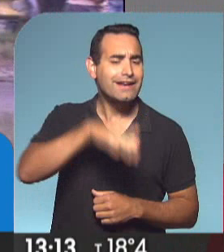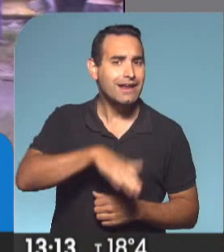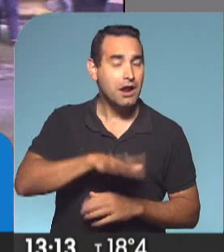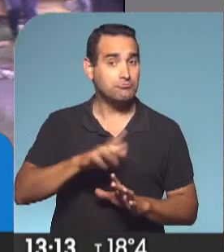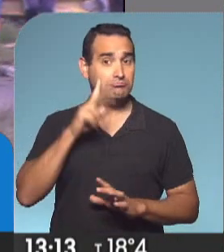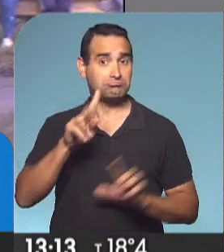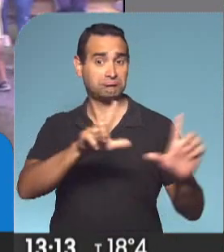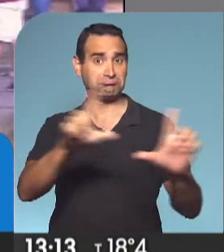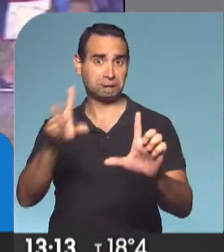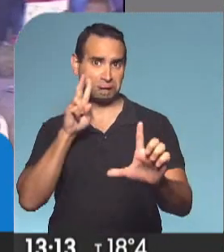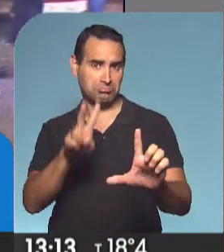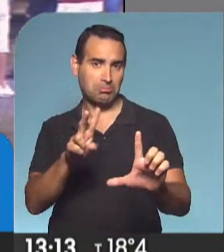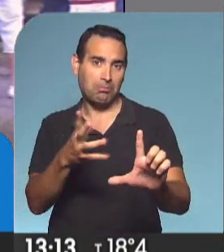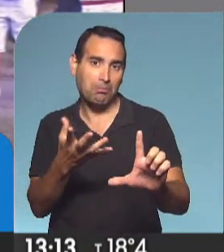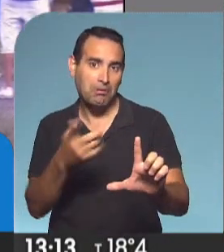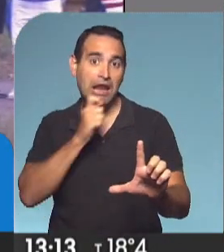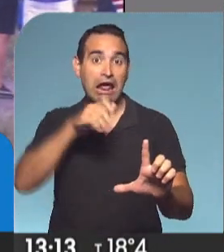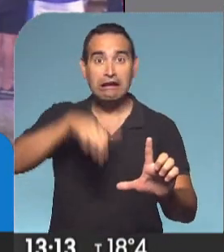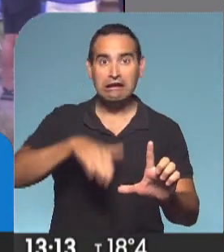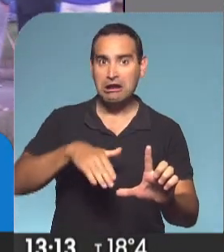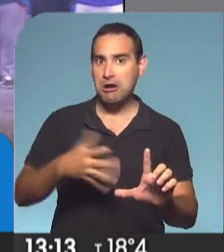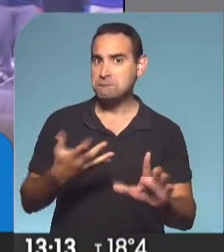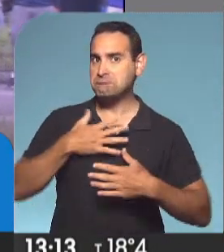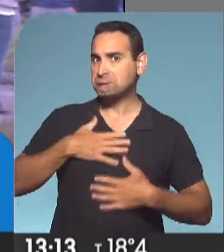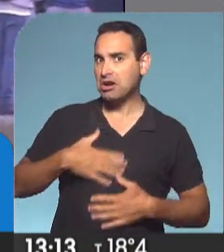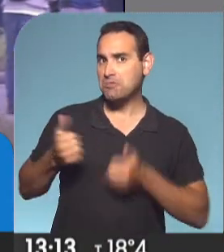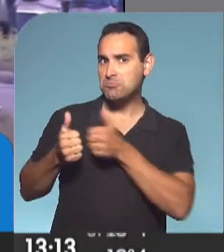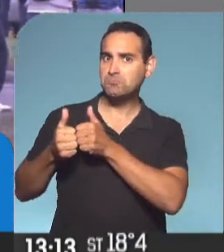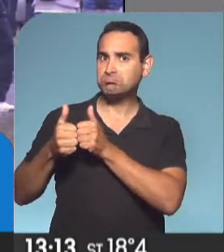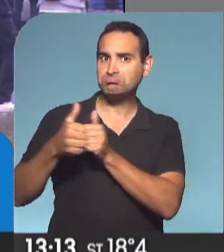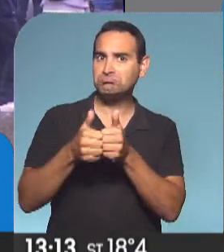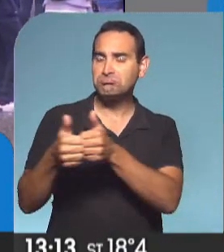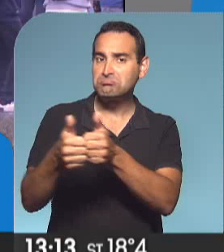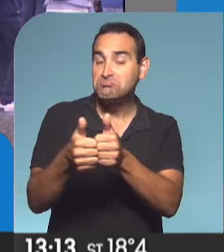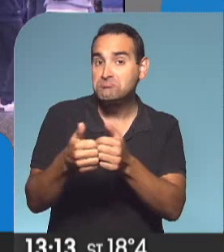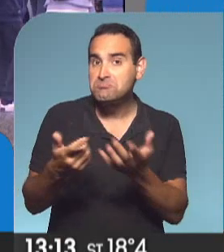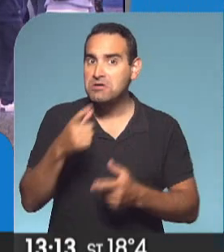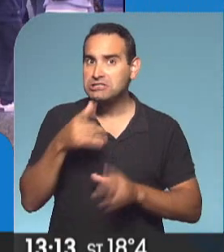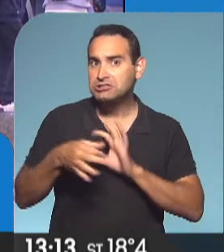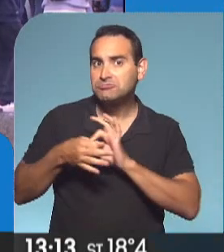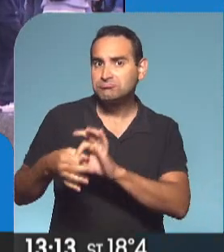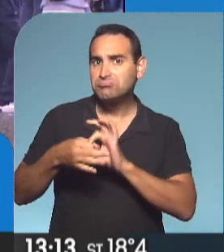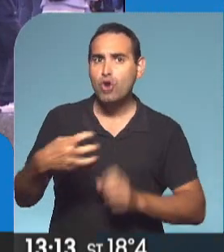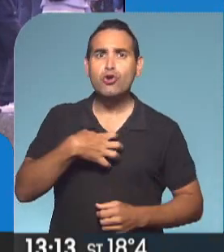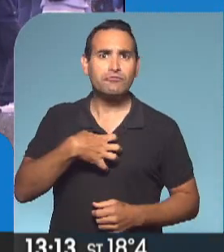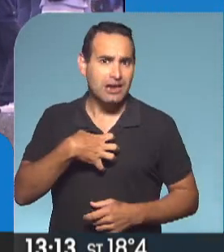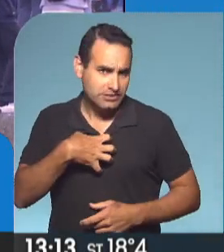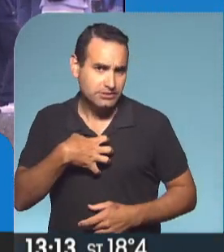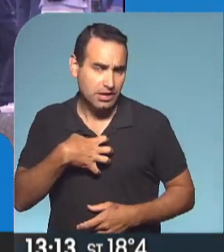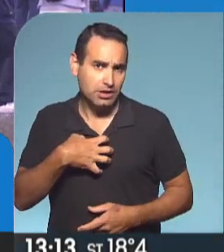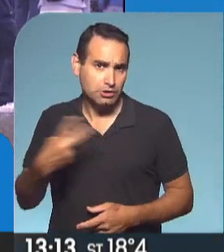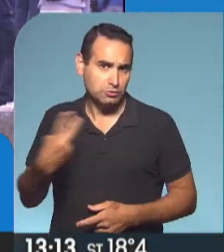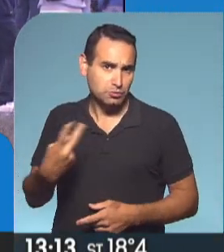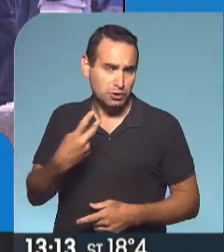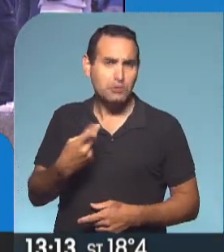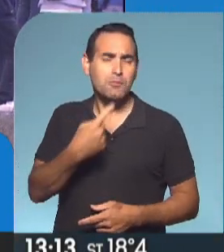las imágenes uno ve que la nena va tranquila con esta persona, da la sensación de que tiene un vínculo quizás seguido con